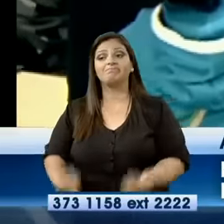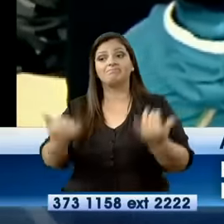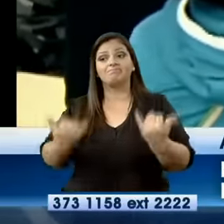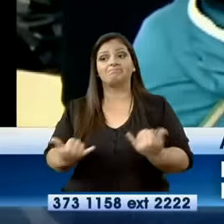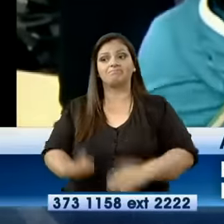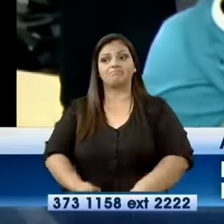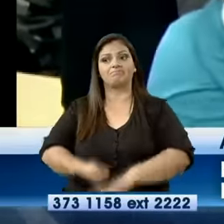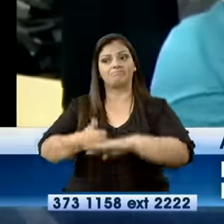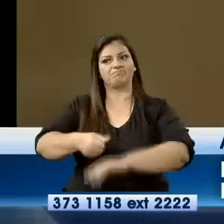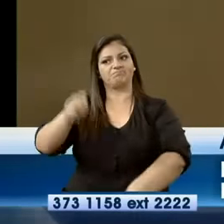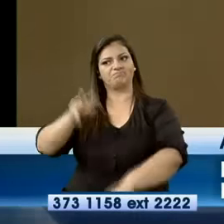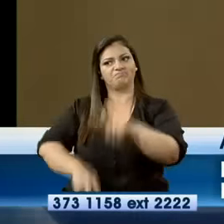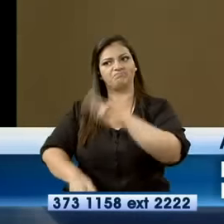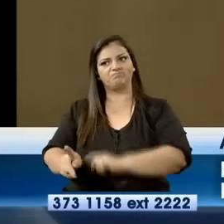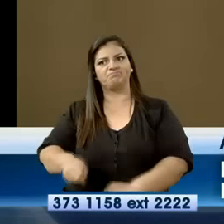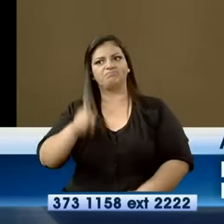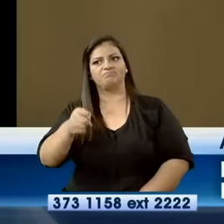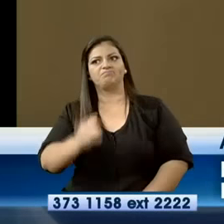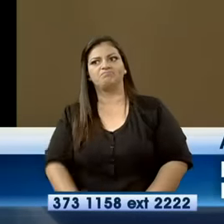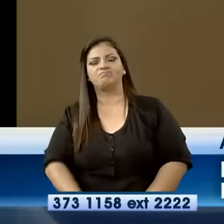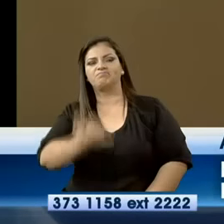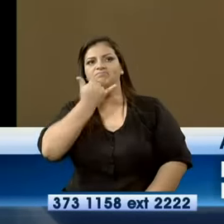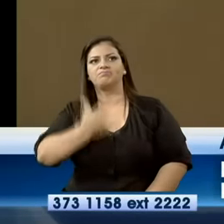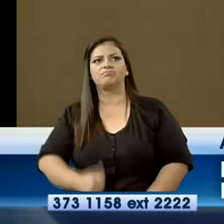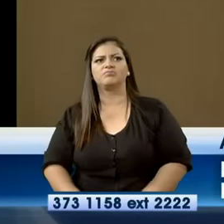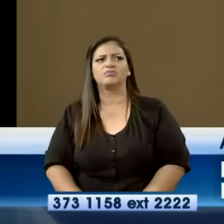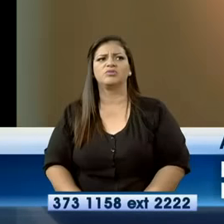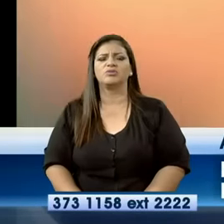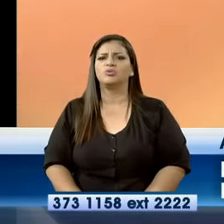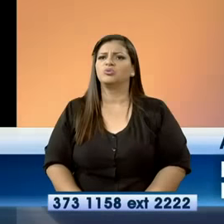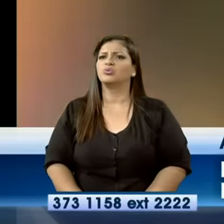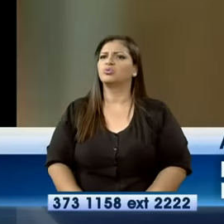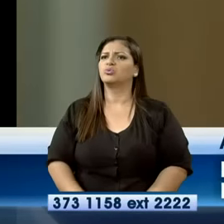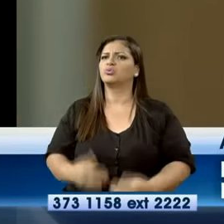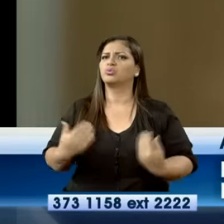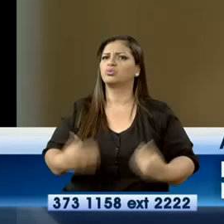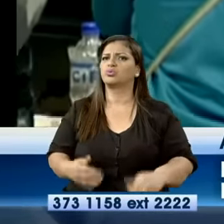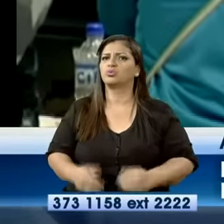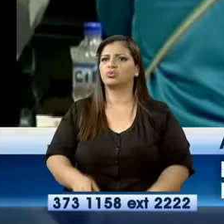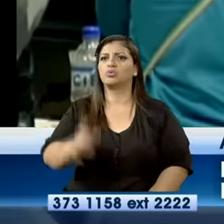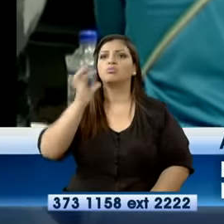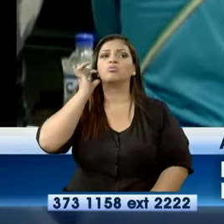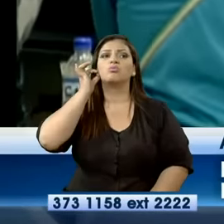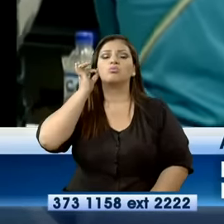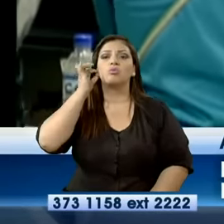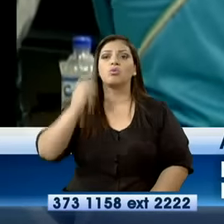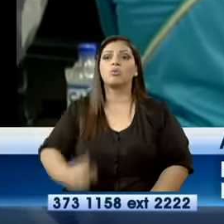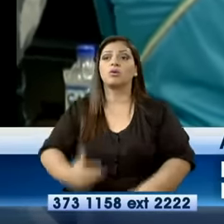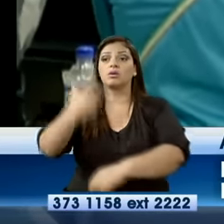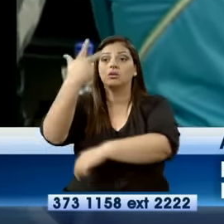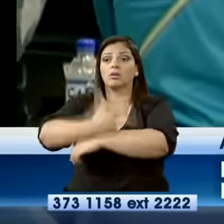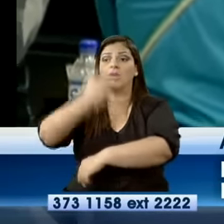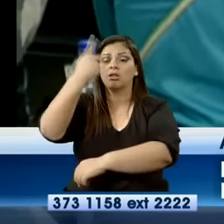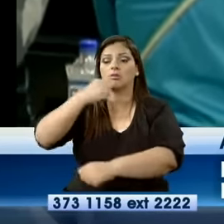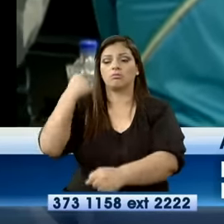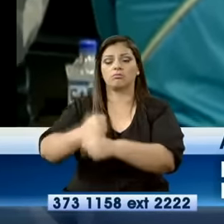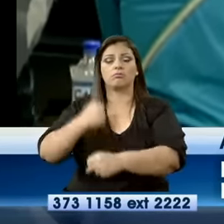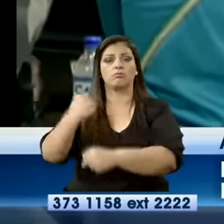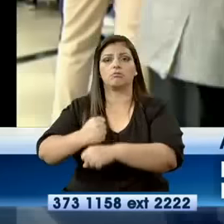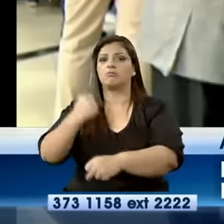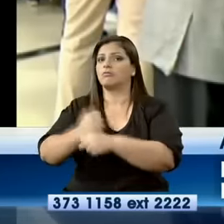por delito. Se determinó que ella presentaba una incapacidad de tres días, tiempo que se establece como una